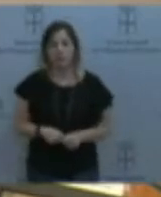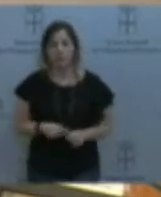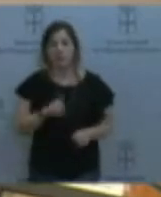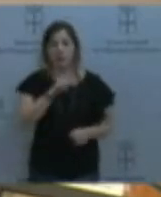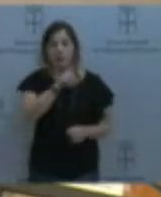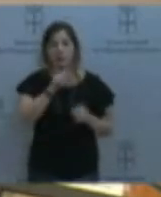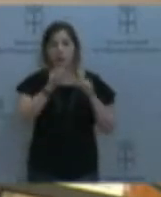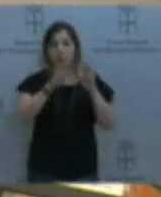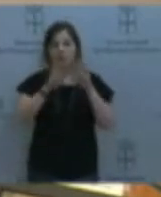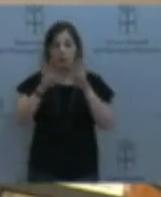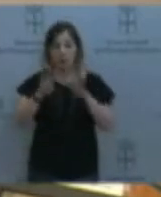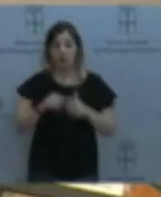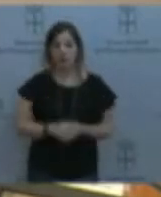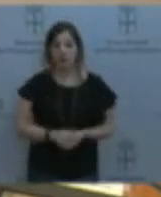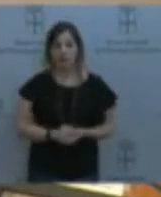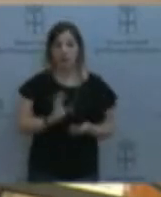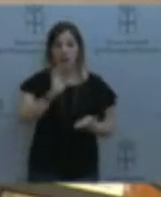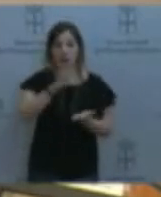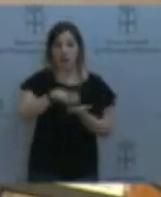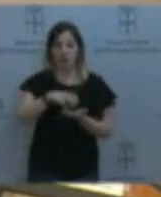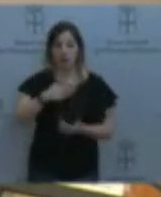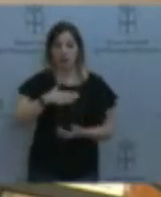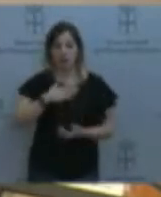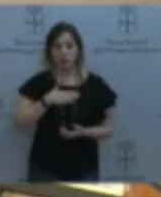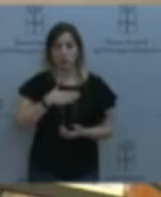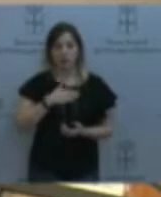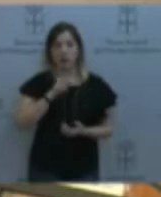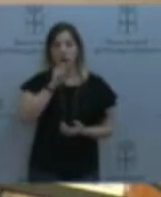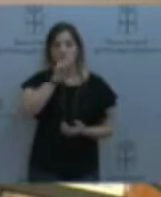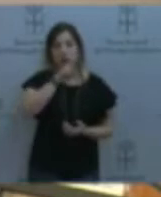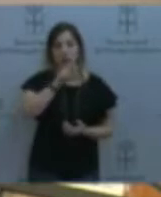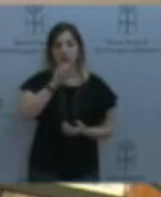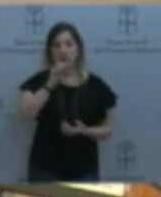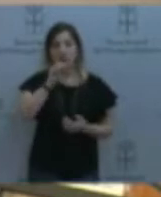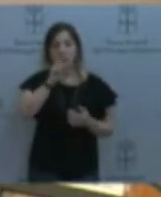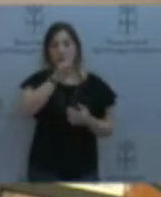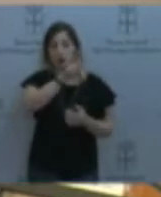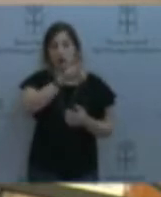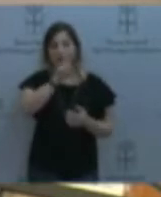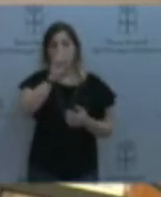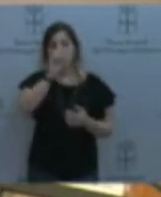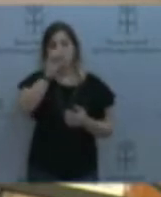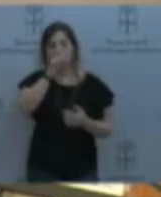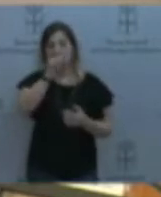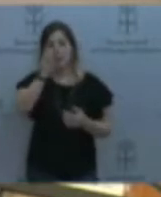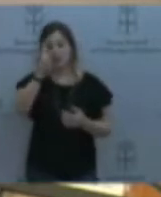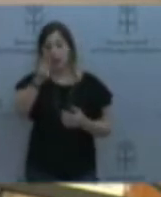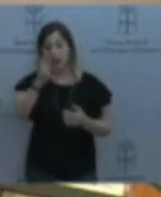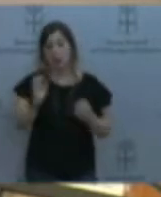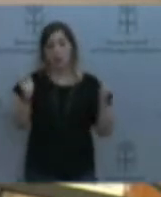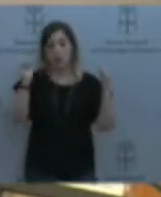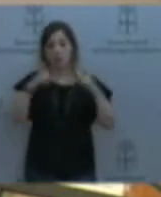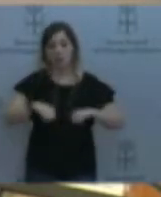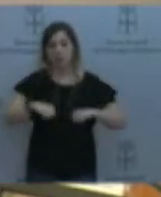propios y 213 están concertadas con entidades. Estas incluyen, las concertadas con entidades, toda la